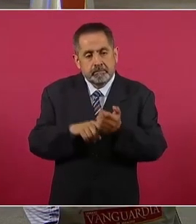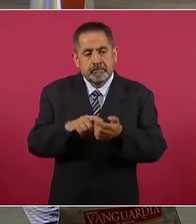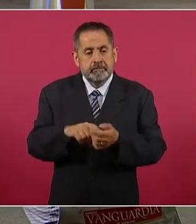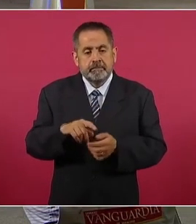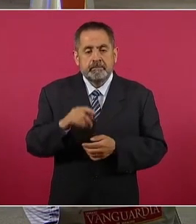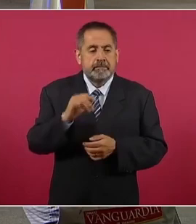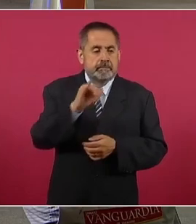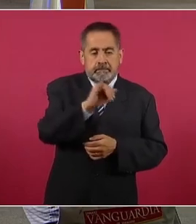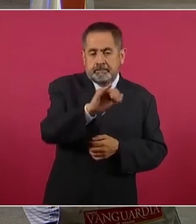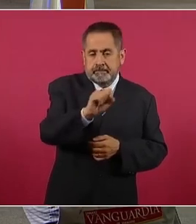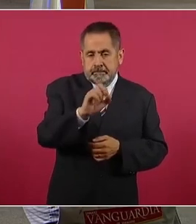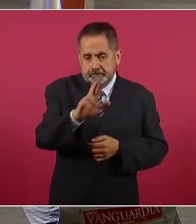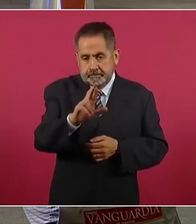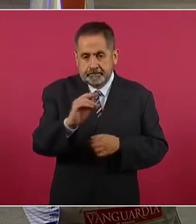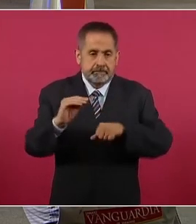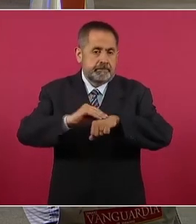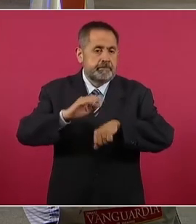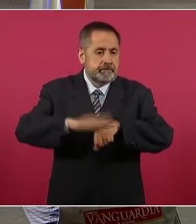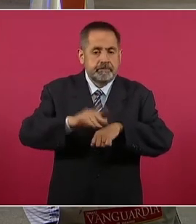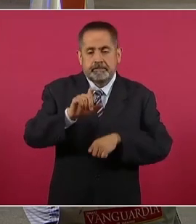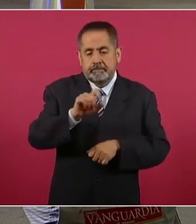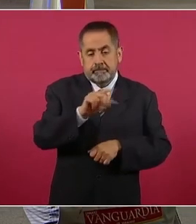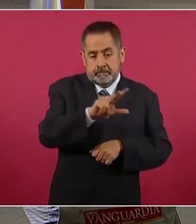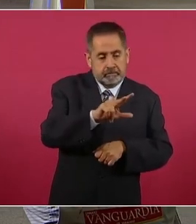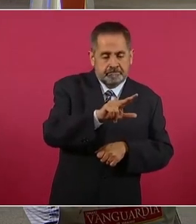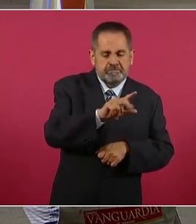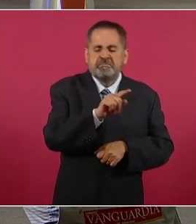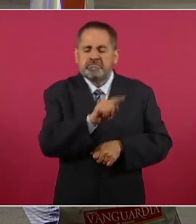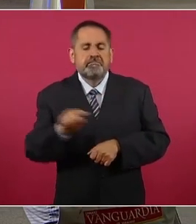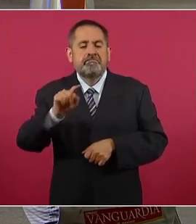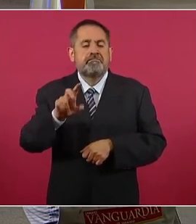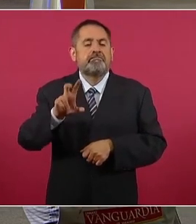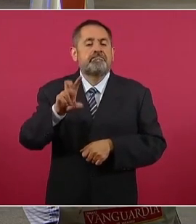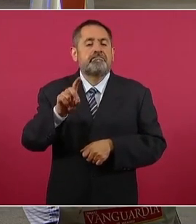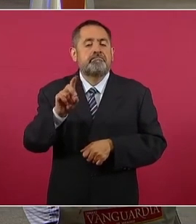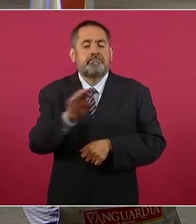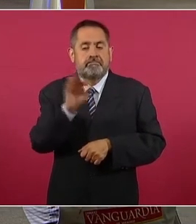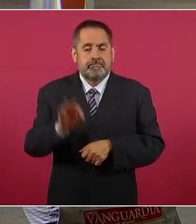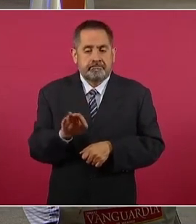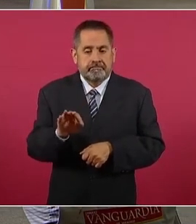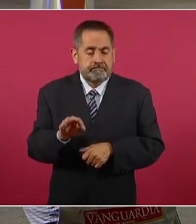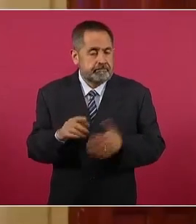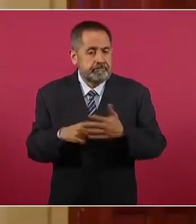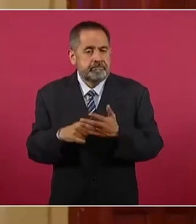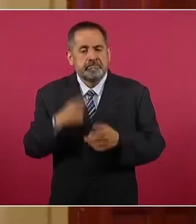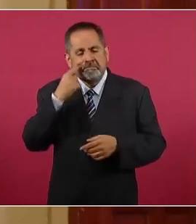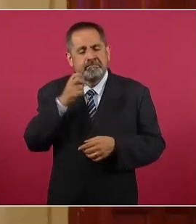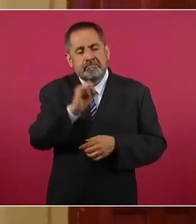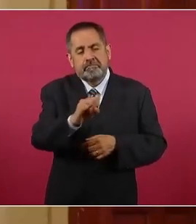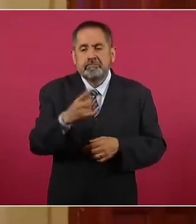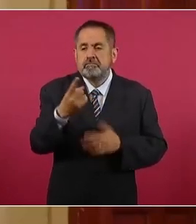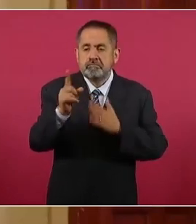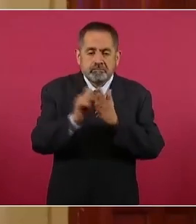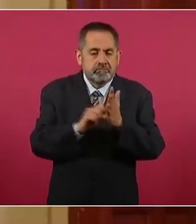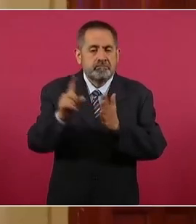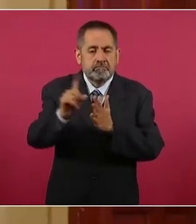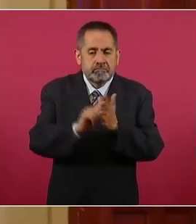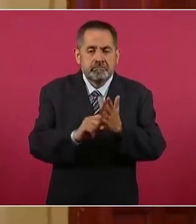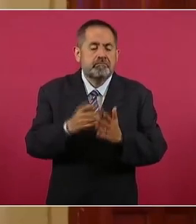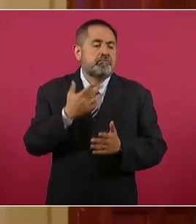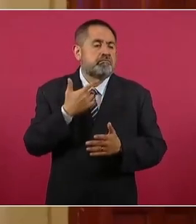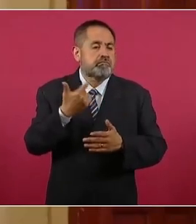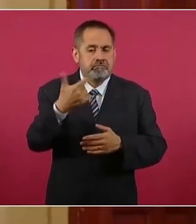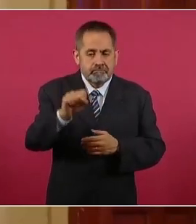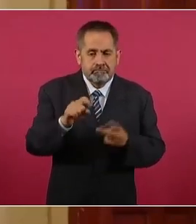impuesto sobre la renta del 28 al 30 por ciento y autorizaron los aumentos mensuales a las gasolinas, el